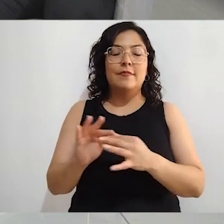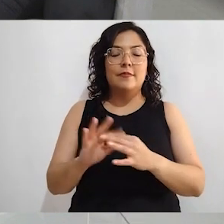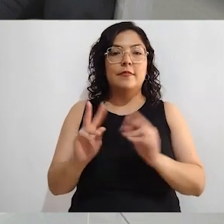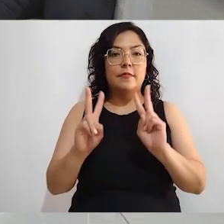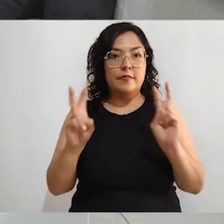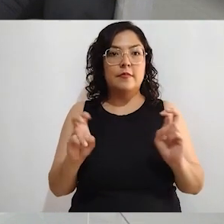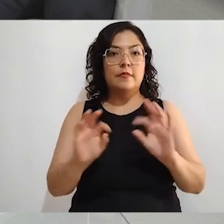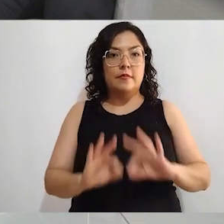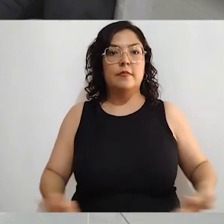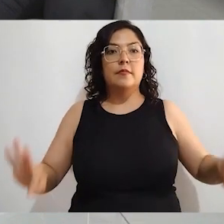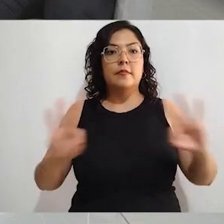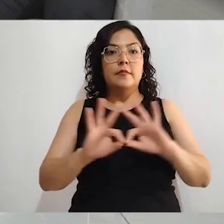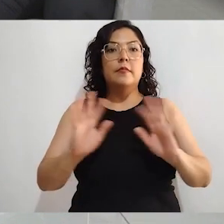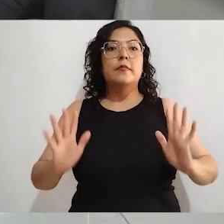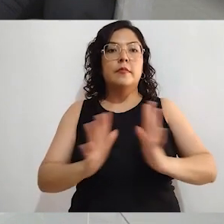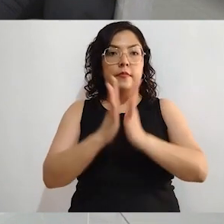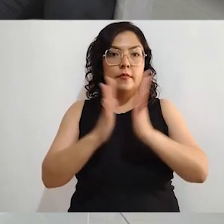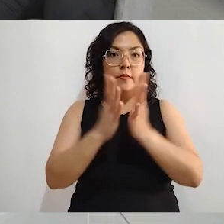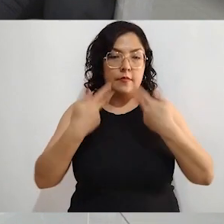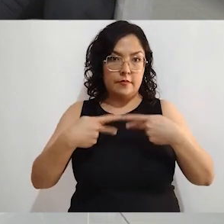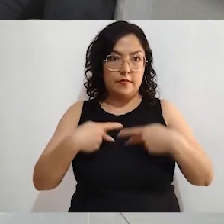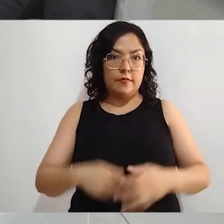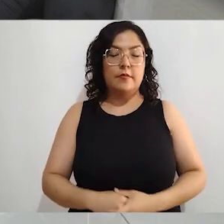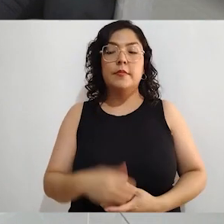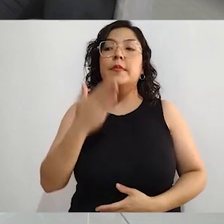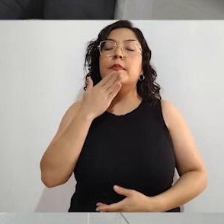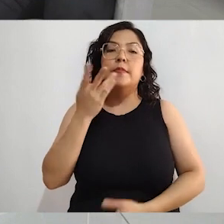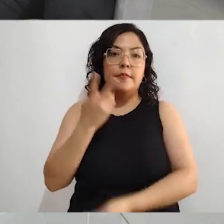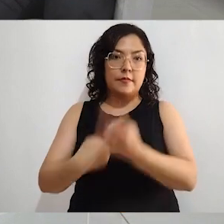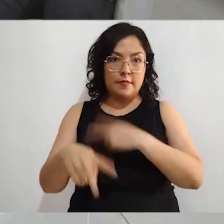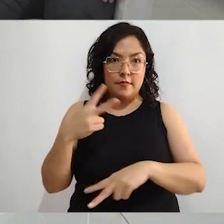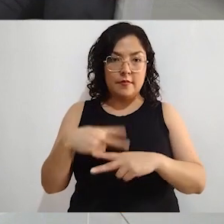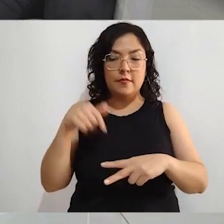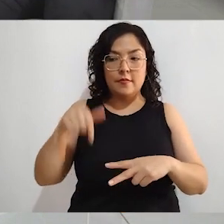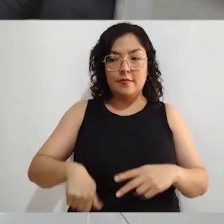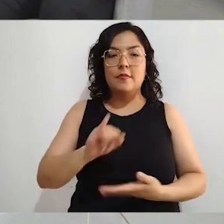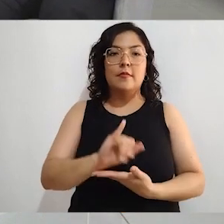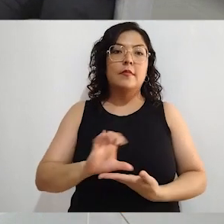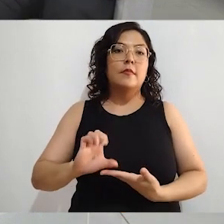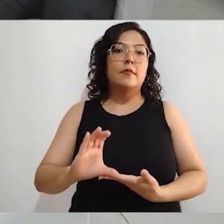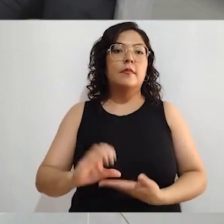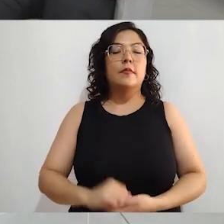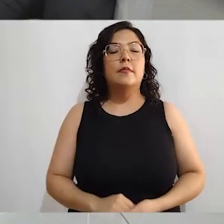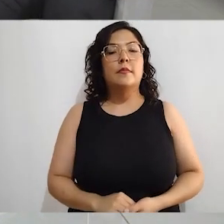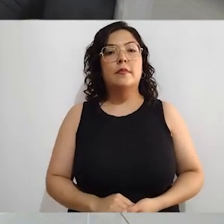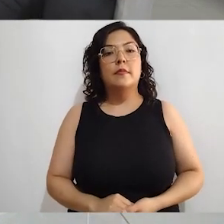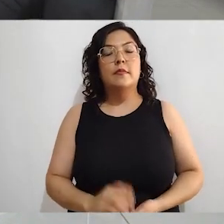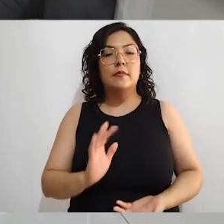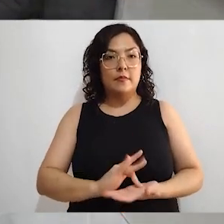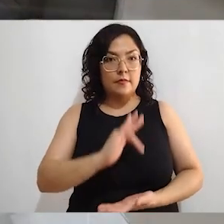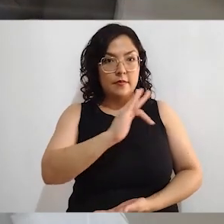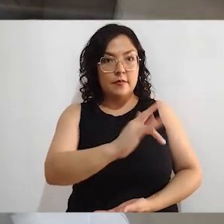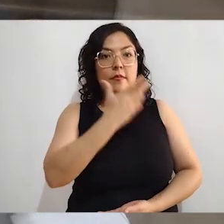temas bien importantes sobre participación ciudadana. Bienvenido a esta su casa, el Instituto Electoral de Coahuila. Muchísimas gracias,